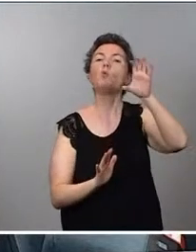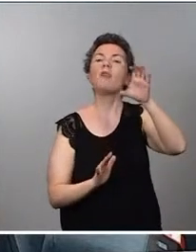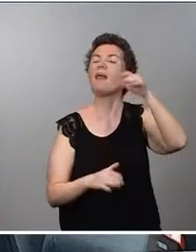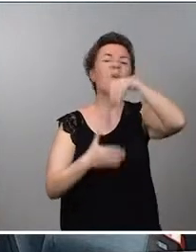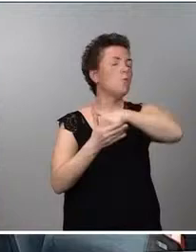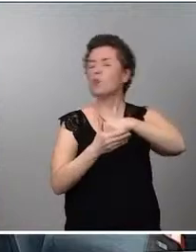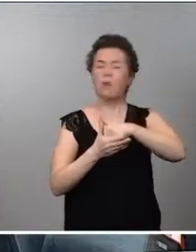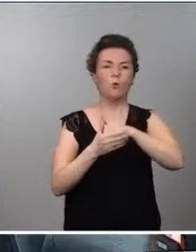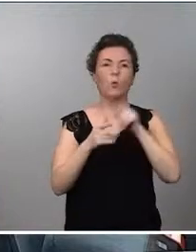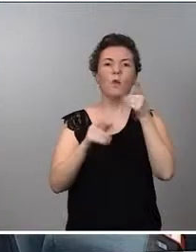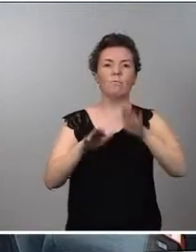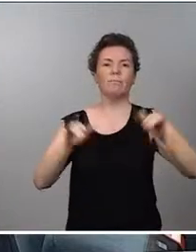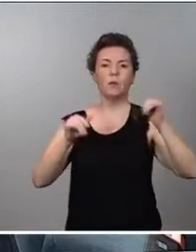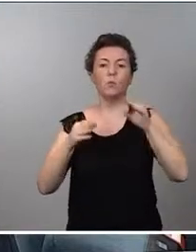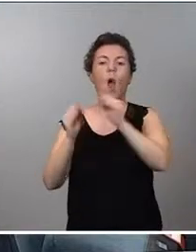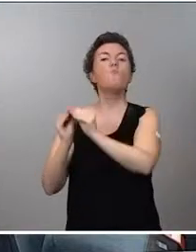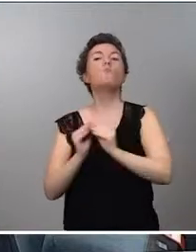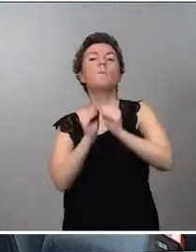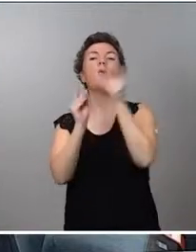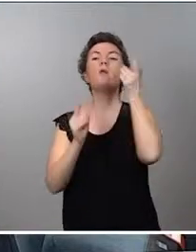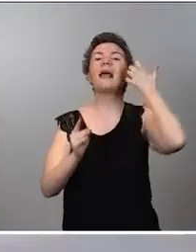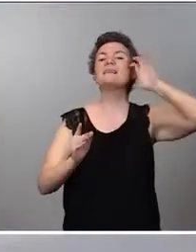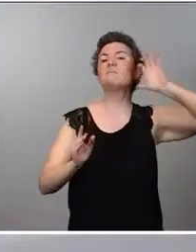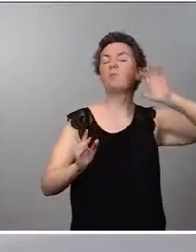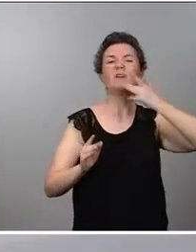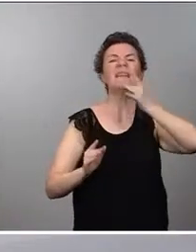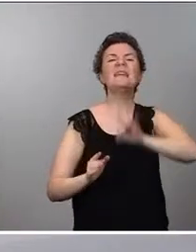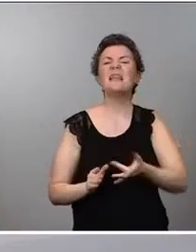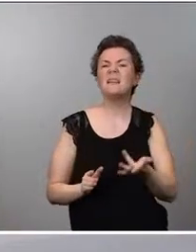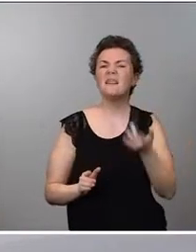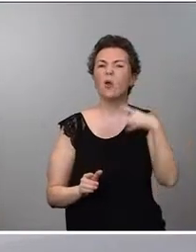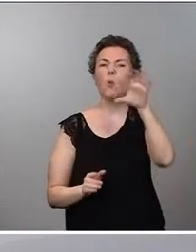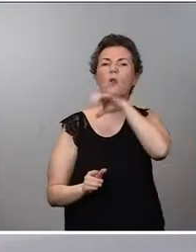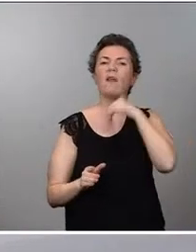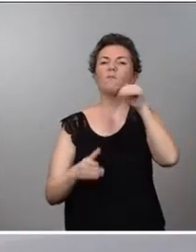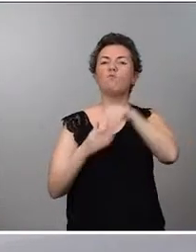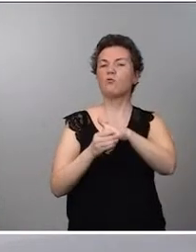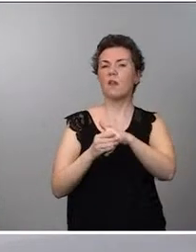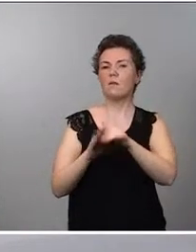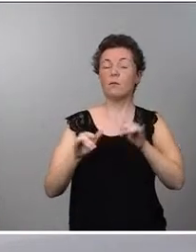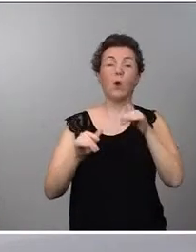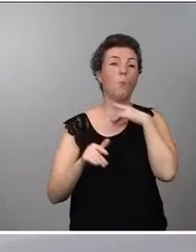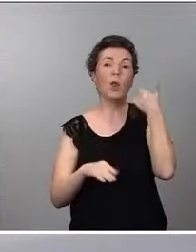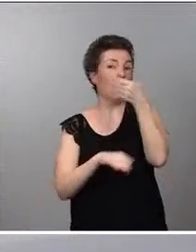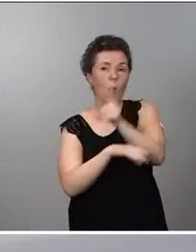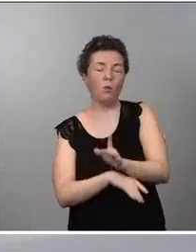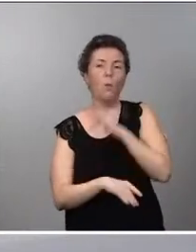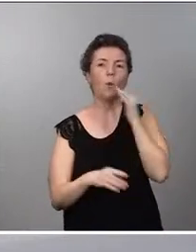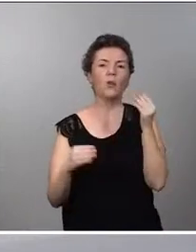usted de unanimidad, salvo una excepción. Quería saber cuál ha sido y si es por ausencia, por discrepancia.